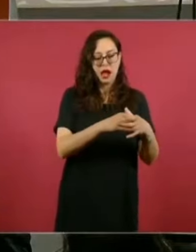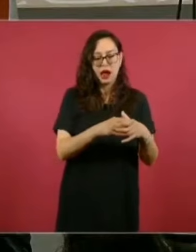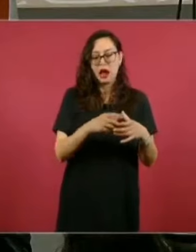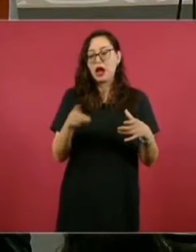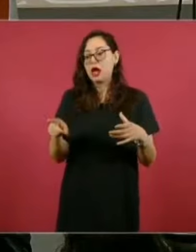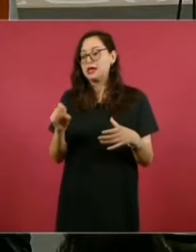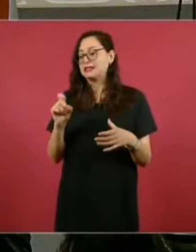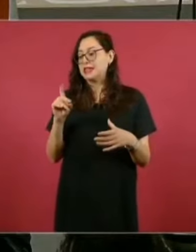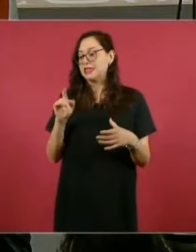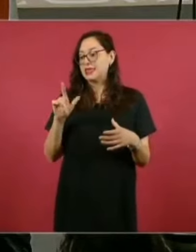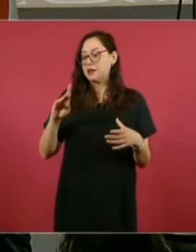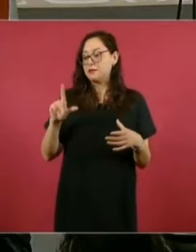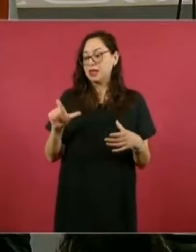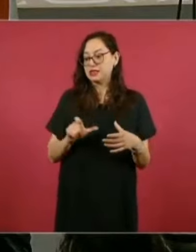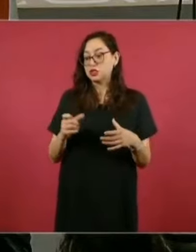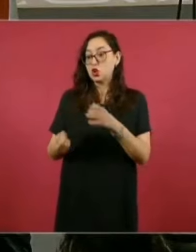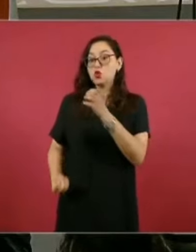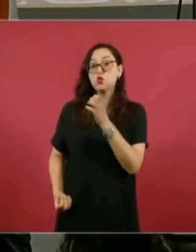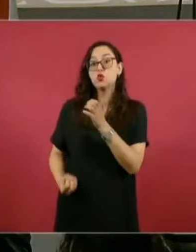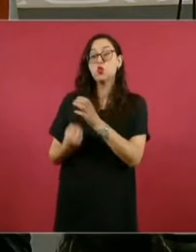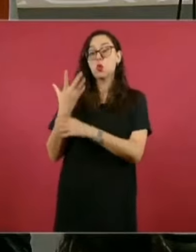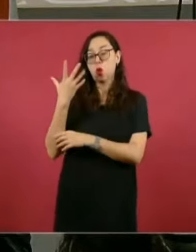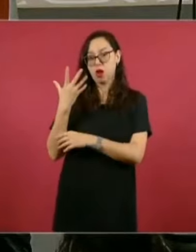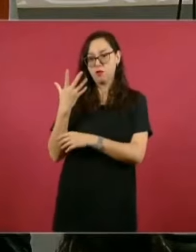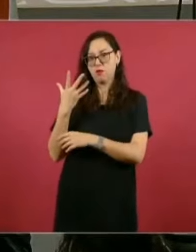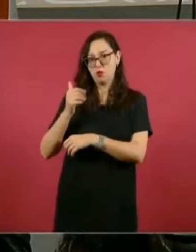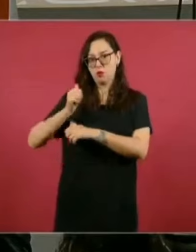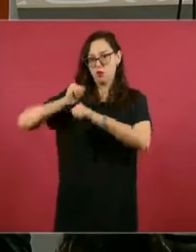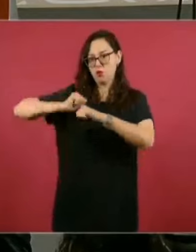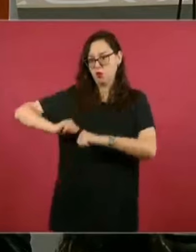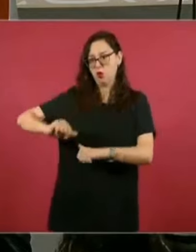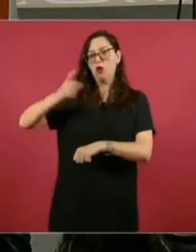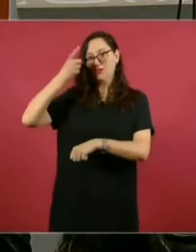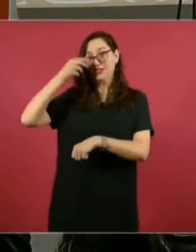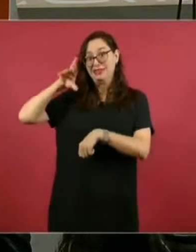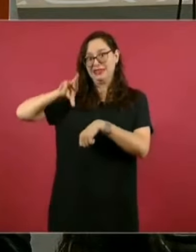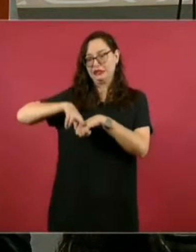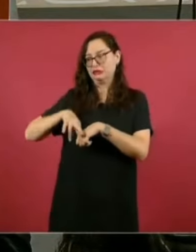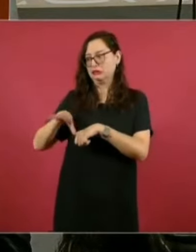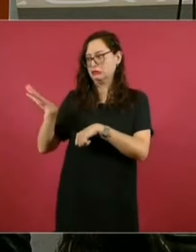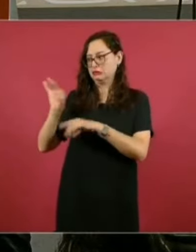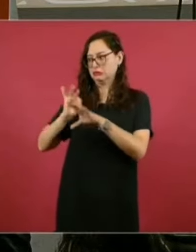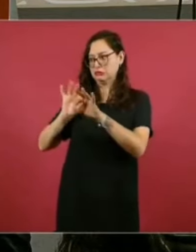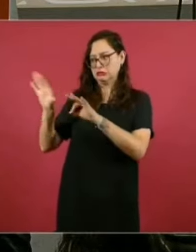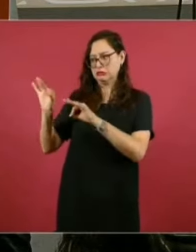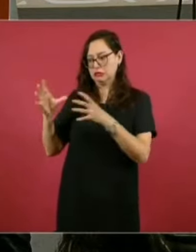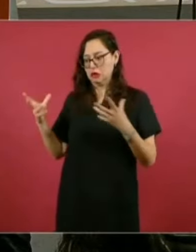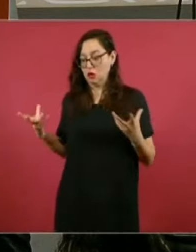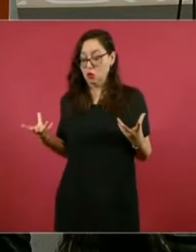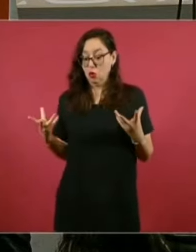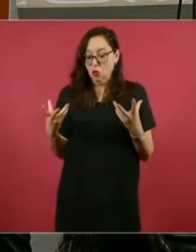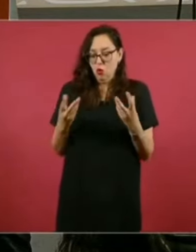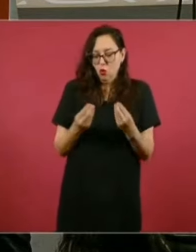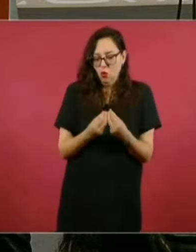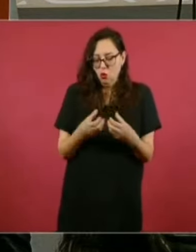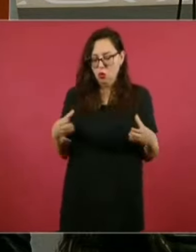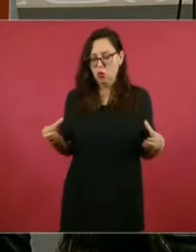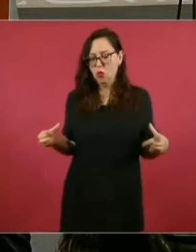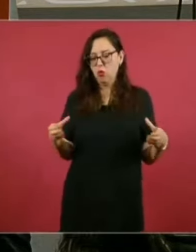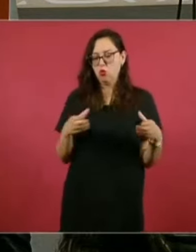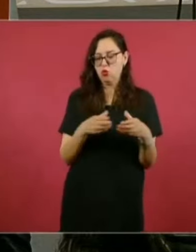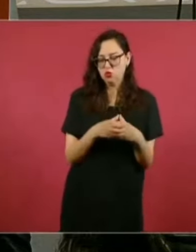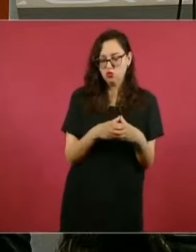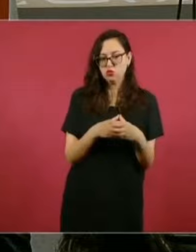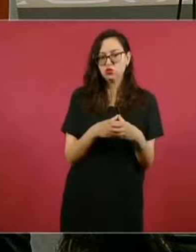funcionarios de Segalmex, en específico el nuevo titular, Leonel Cota,